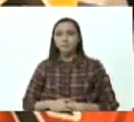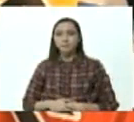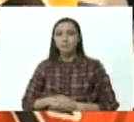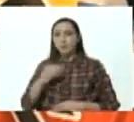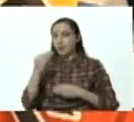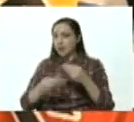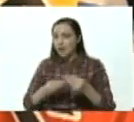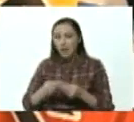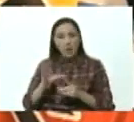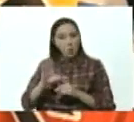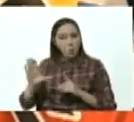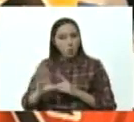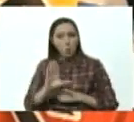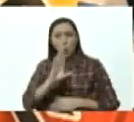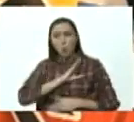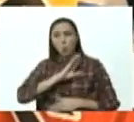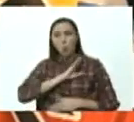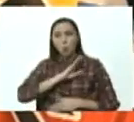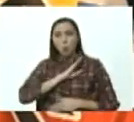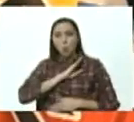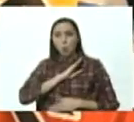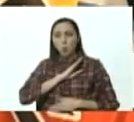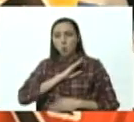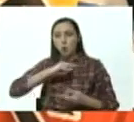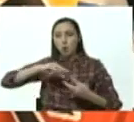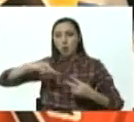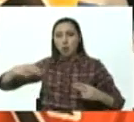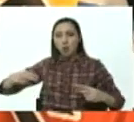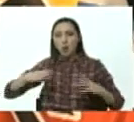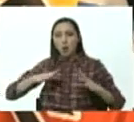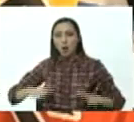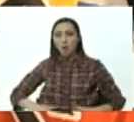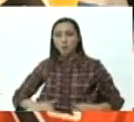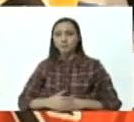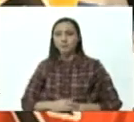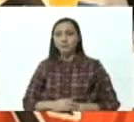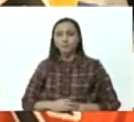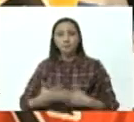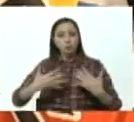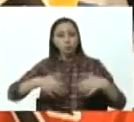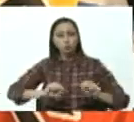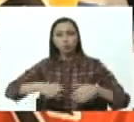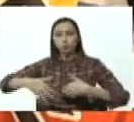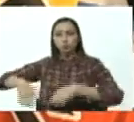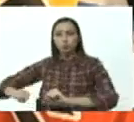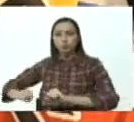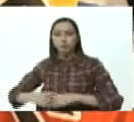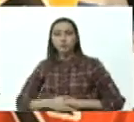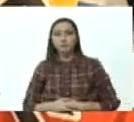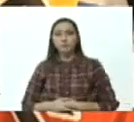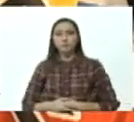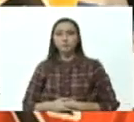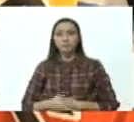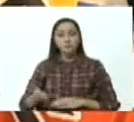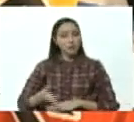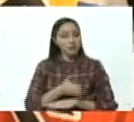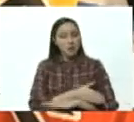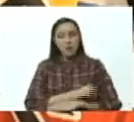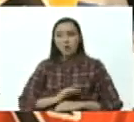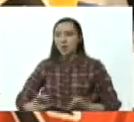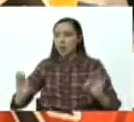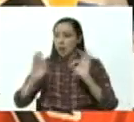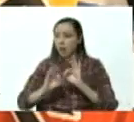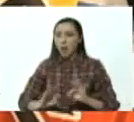su cultura ya en su genética es una conquista no lo era así hace unos años